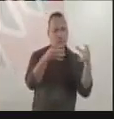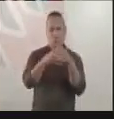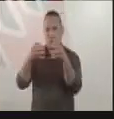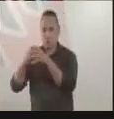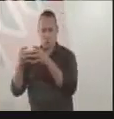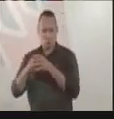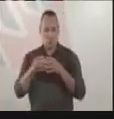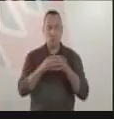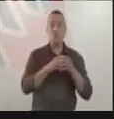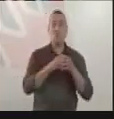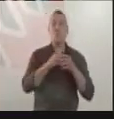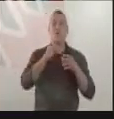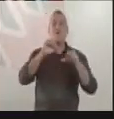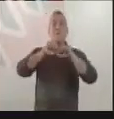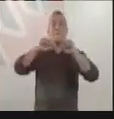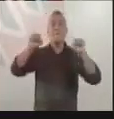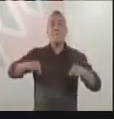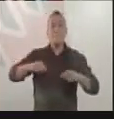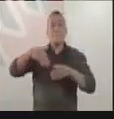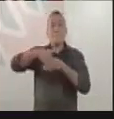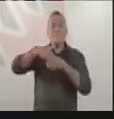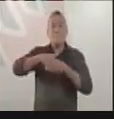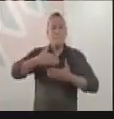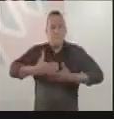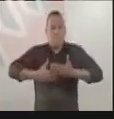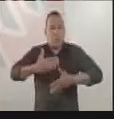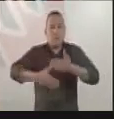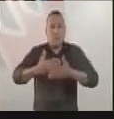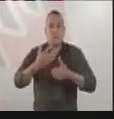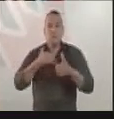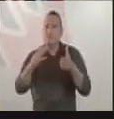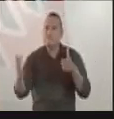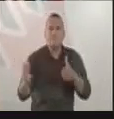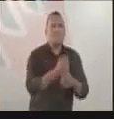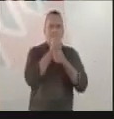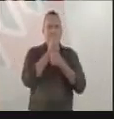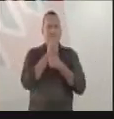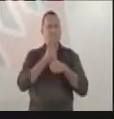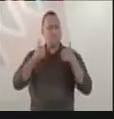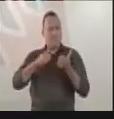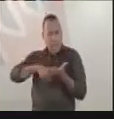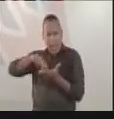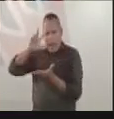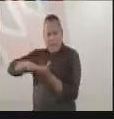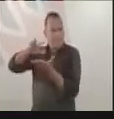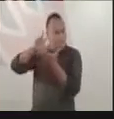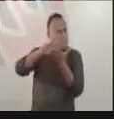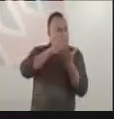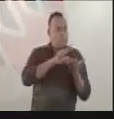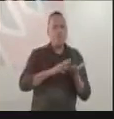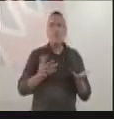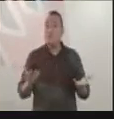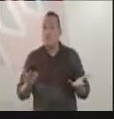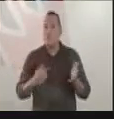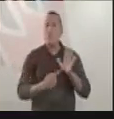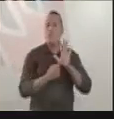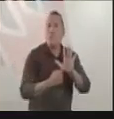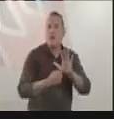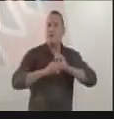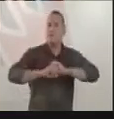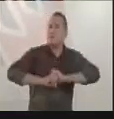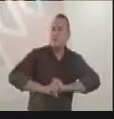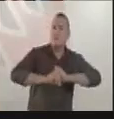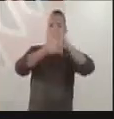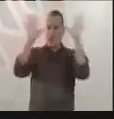automatizado de votación con total éxito, lo cual demuestra, una vez más, la transparencia